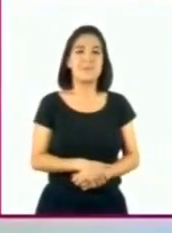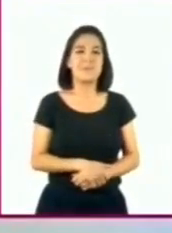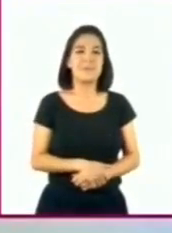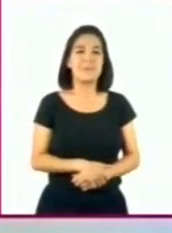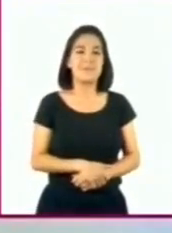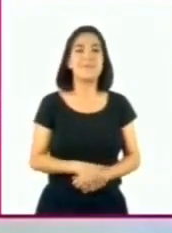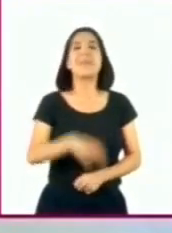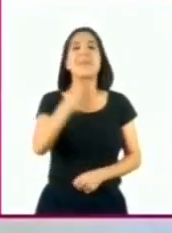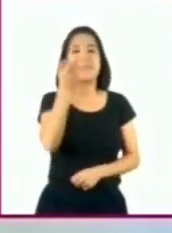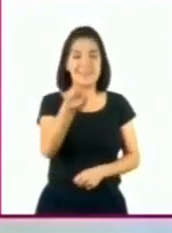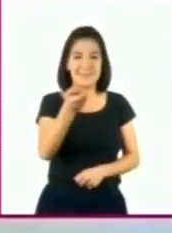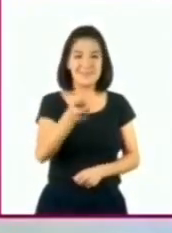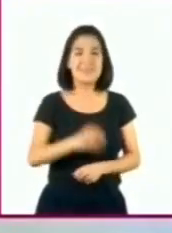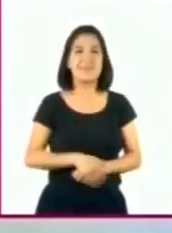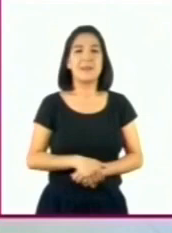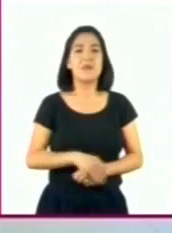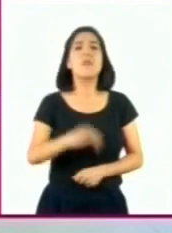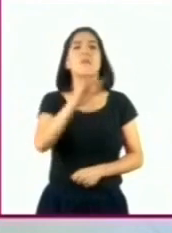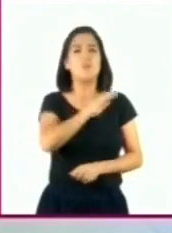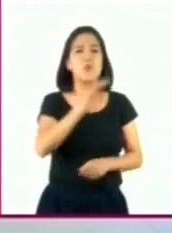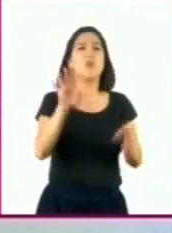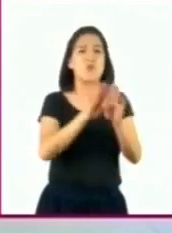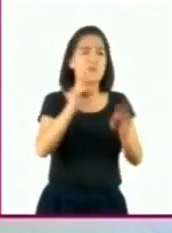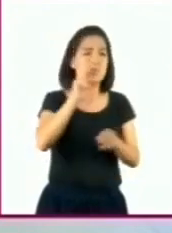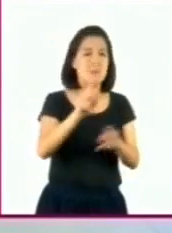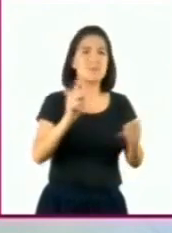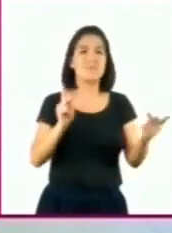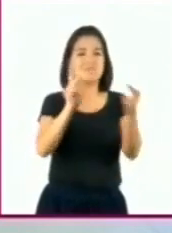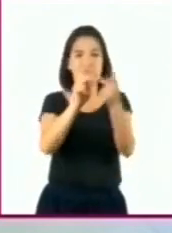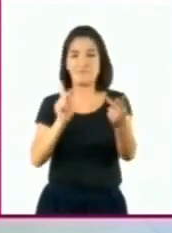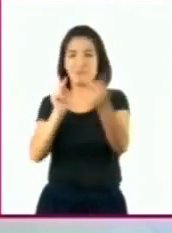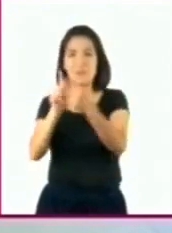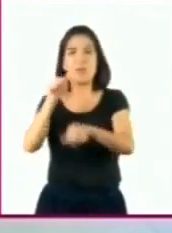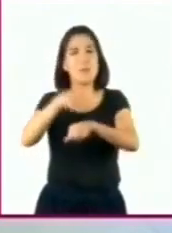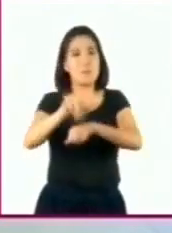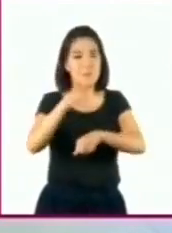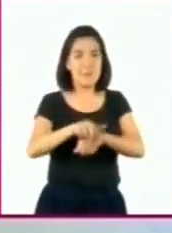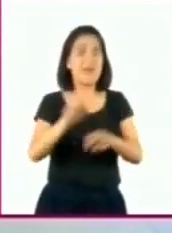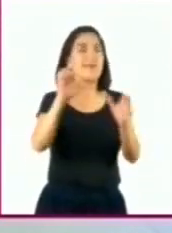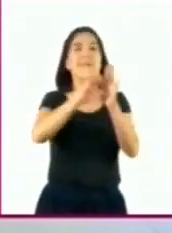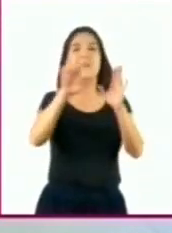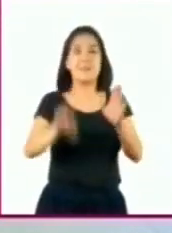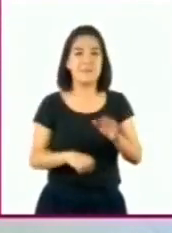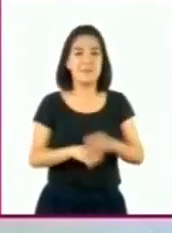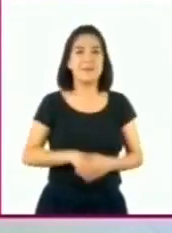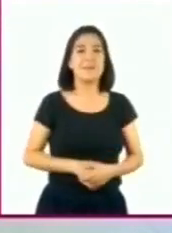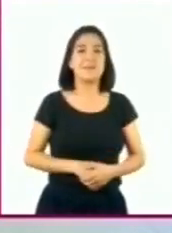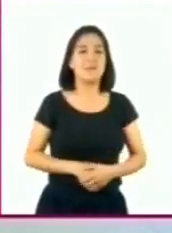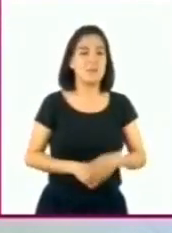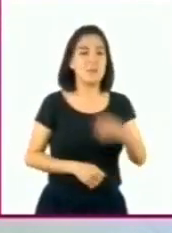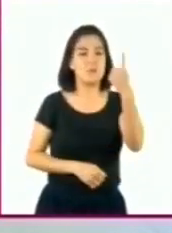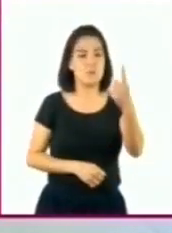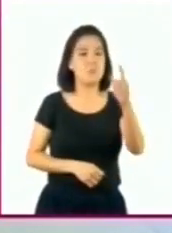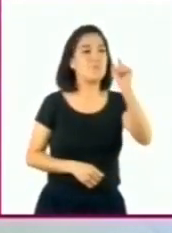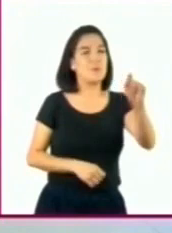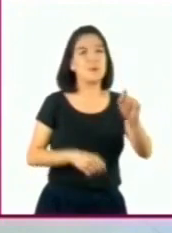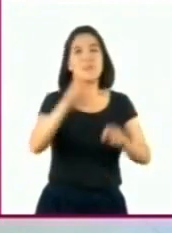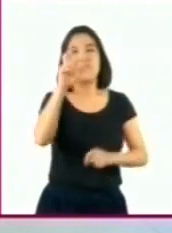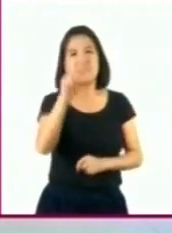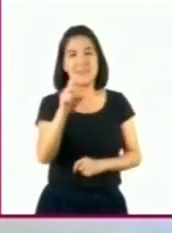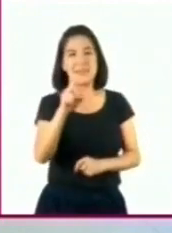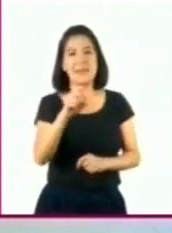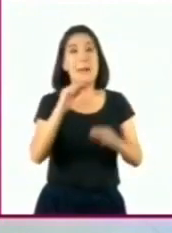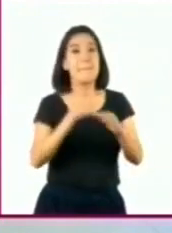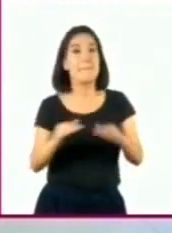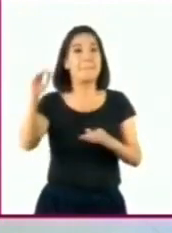Así es, podemos hacer comparaciones entre números. Por ejemplo, 1 entero 30 centésimos es mayor